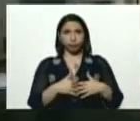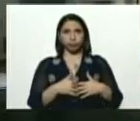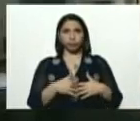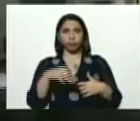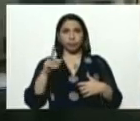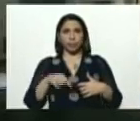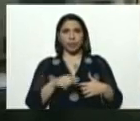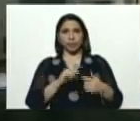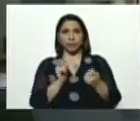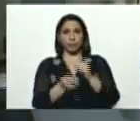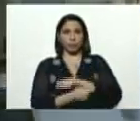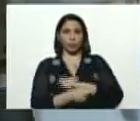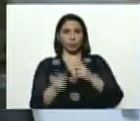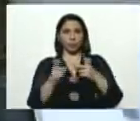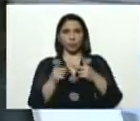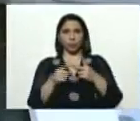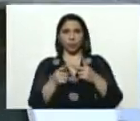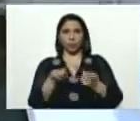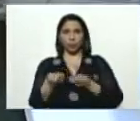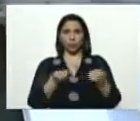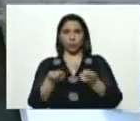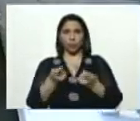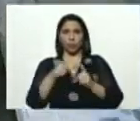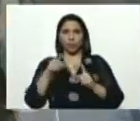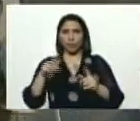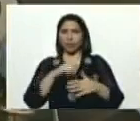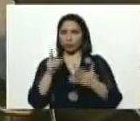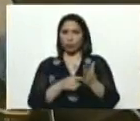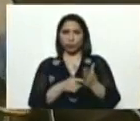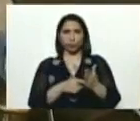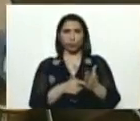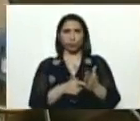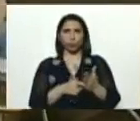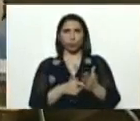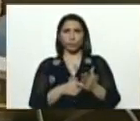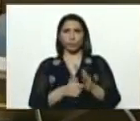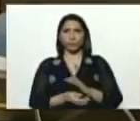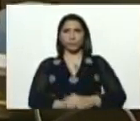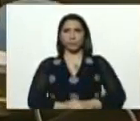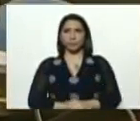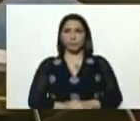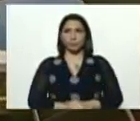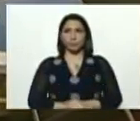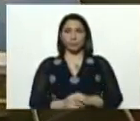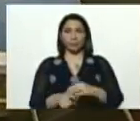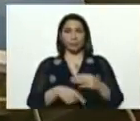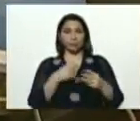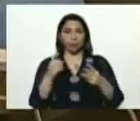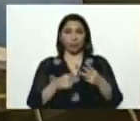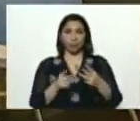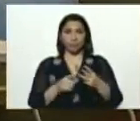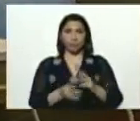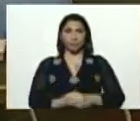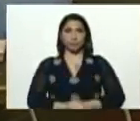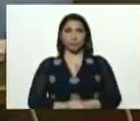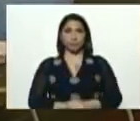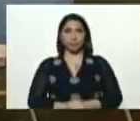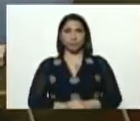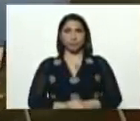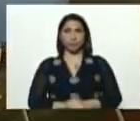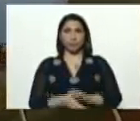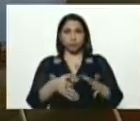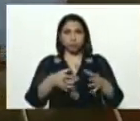ya luego pasamos a un control electrónico completamente, basado en tecnología Arduino. Luego tenemos el prototipo de